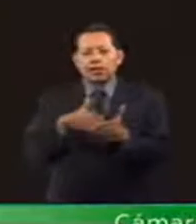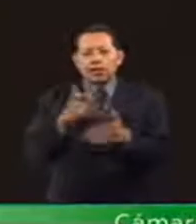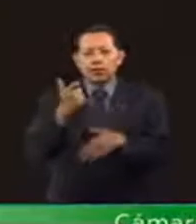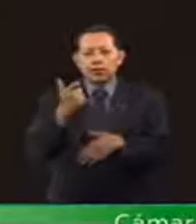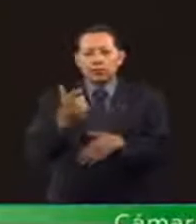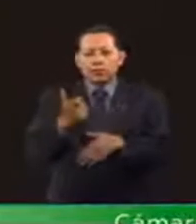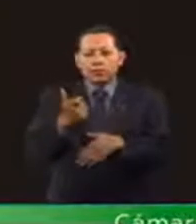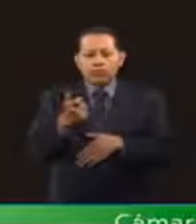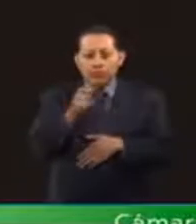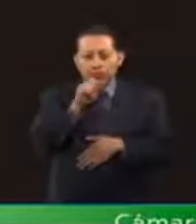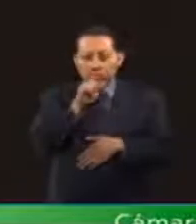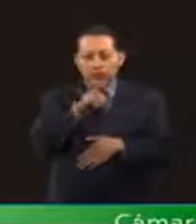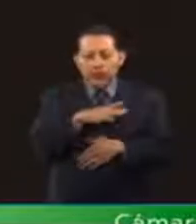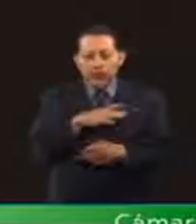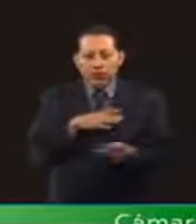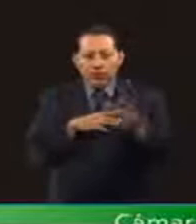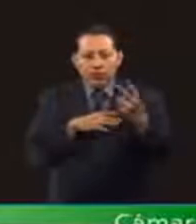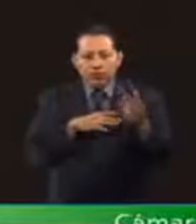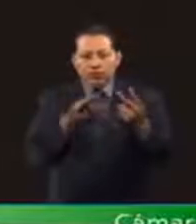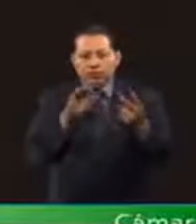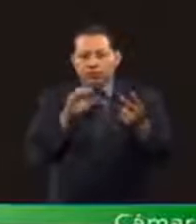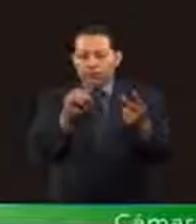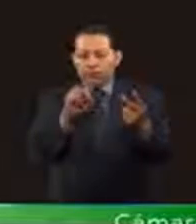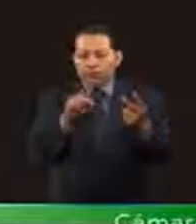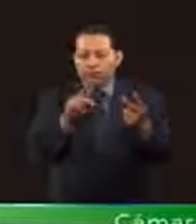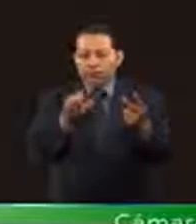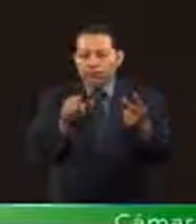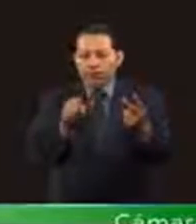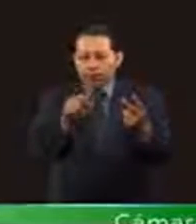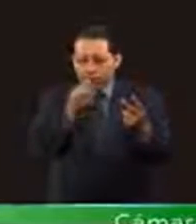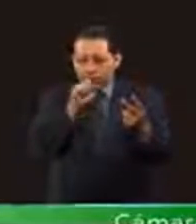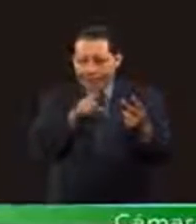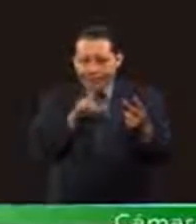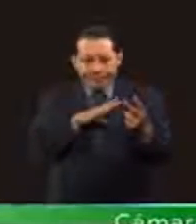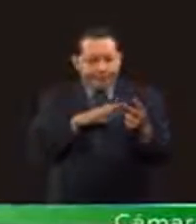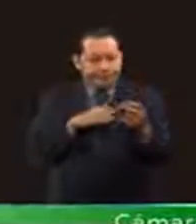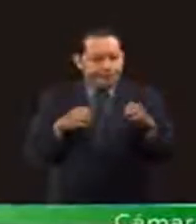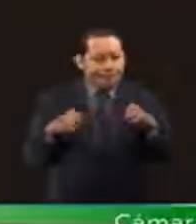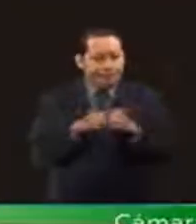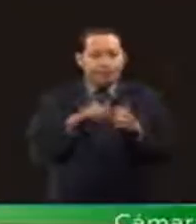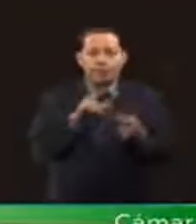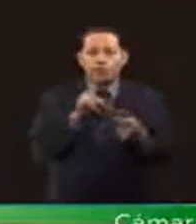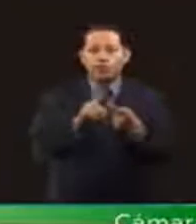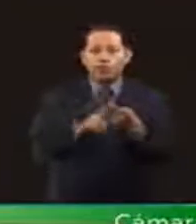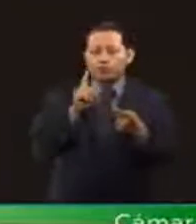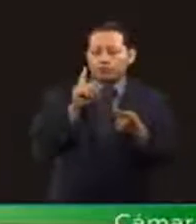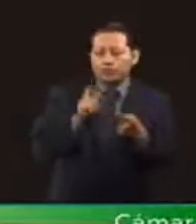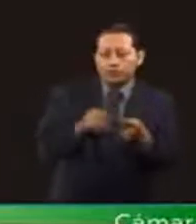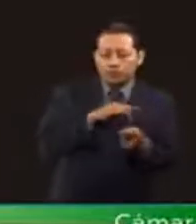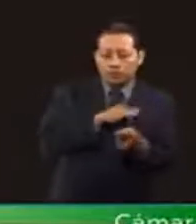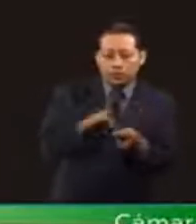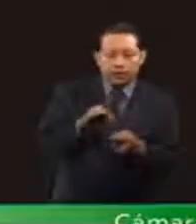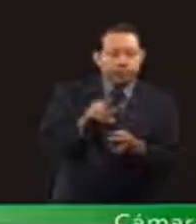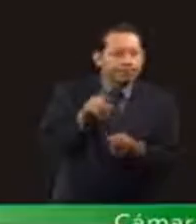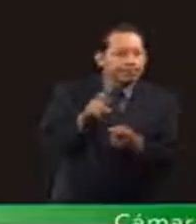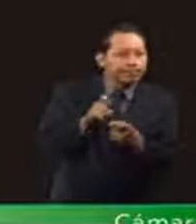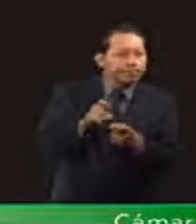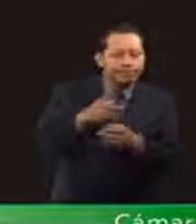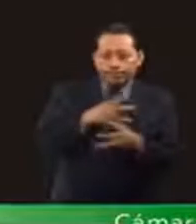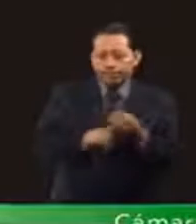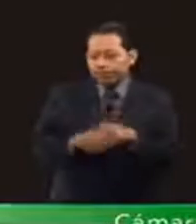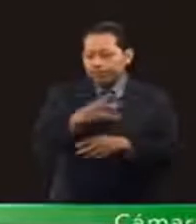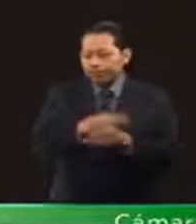pesos de dos fondos de emergencias, el Fondo de Estabilización de los Ingresos